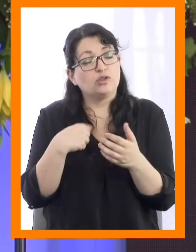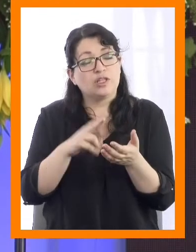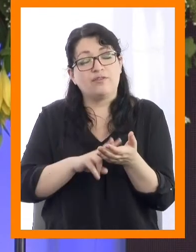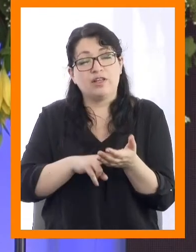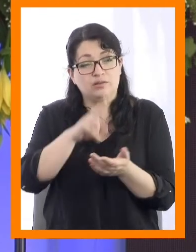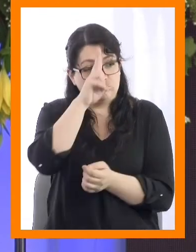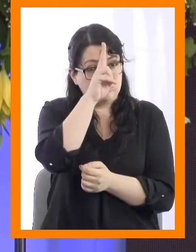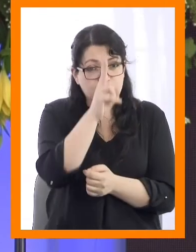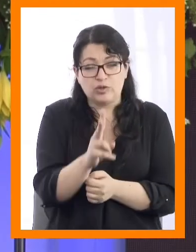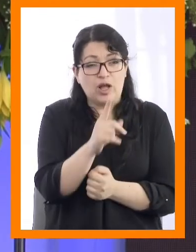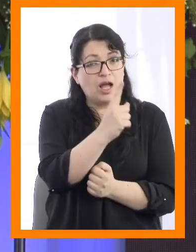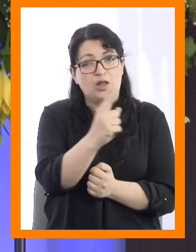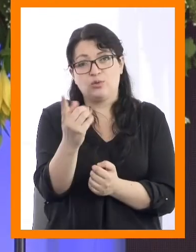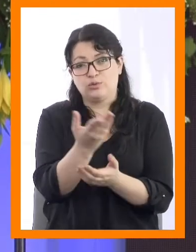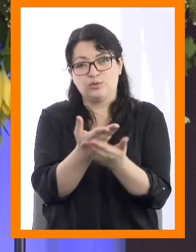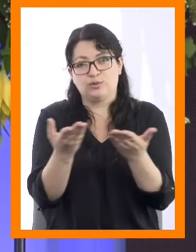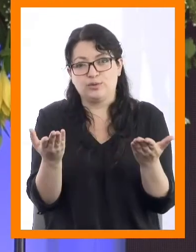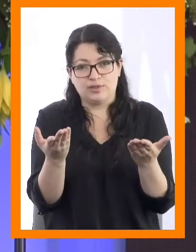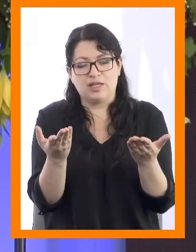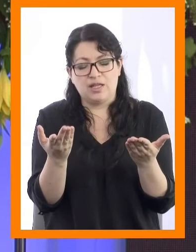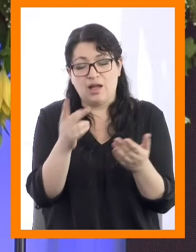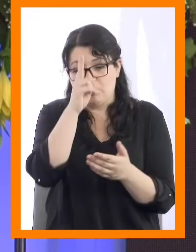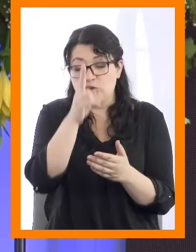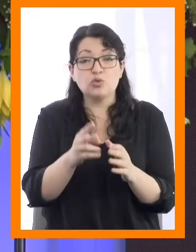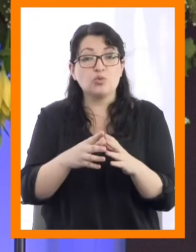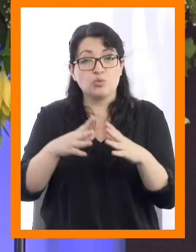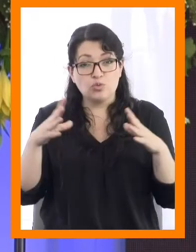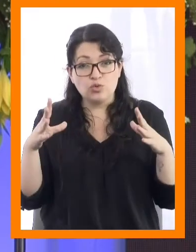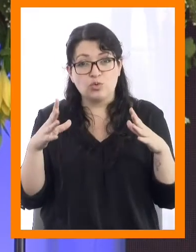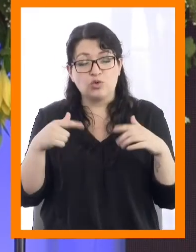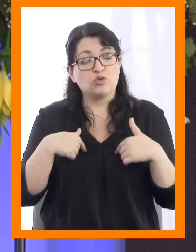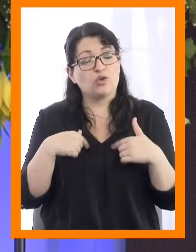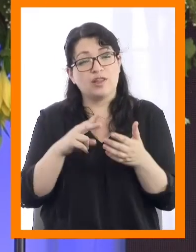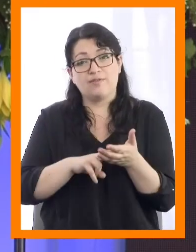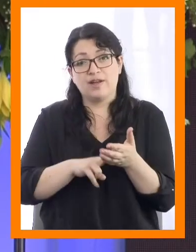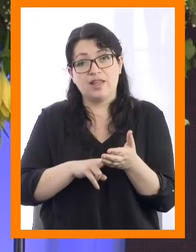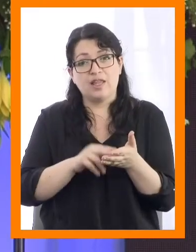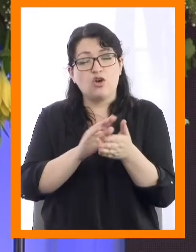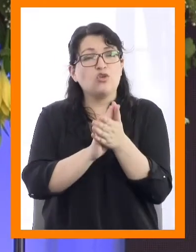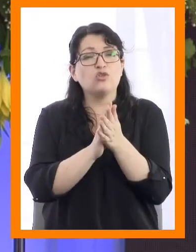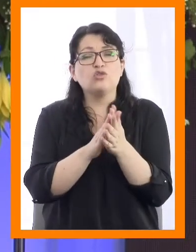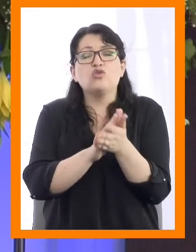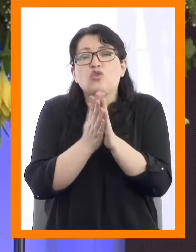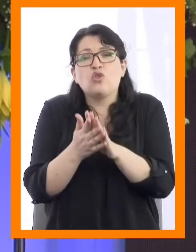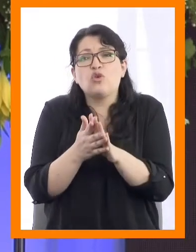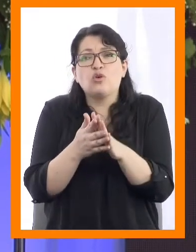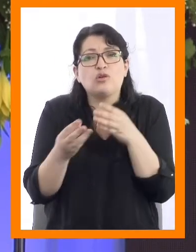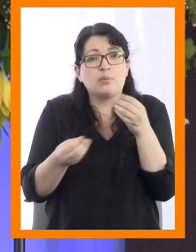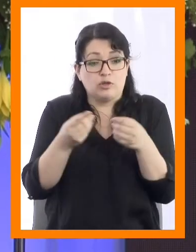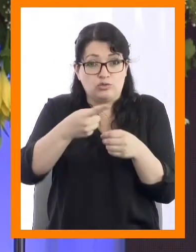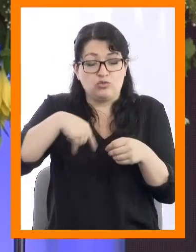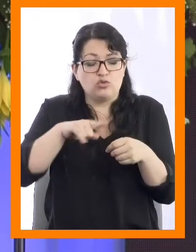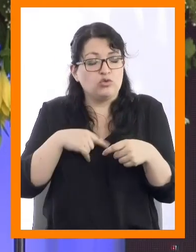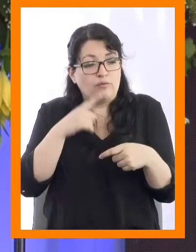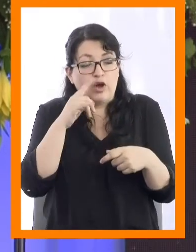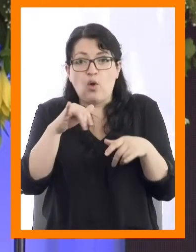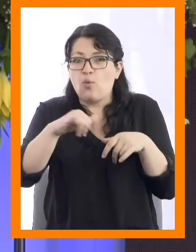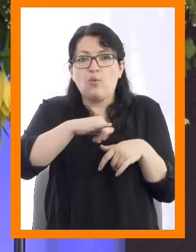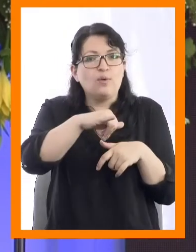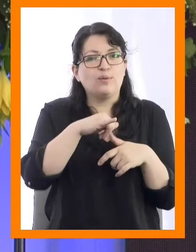siento por cada uno es enorme. Me siento muy reflejado con todo lo que nos pasó. Creo que